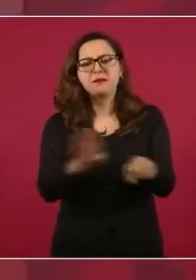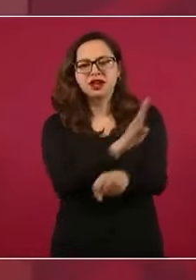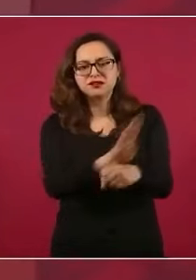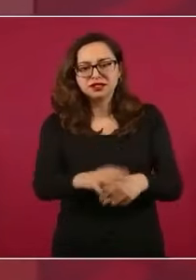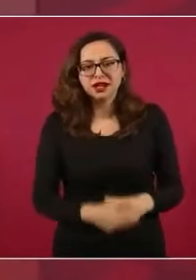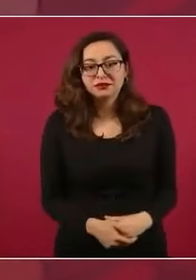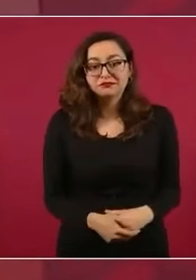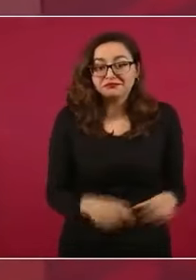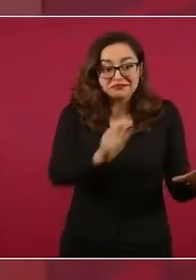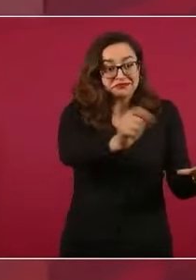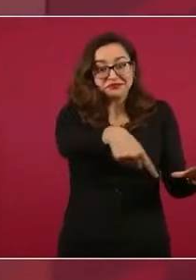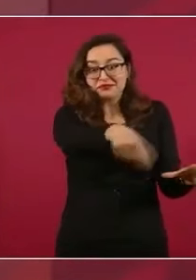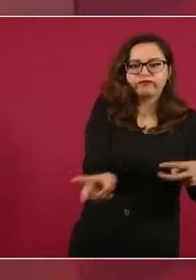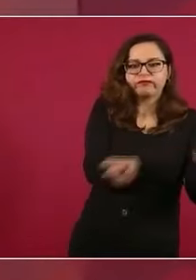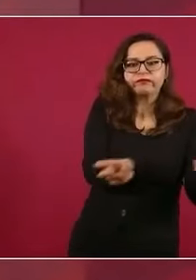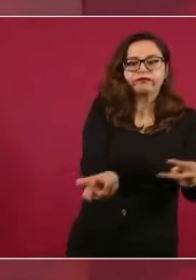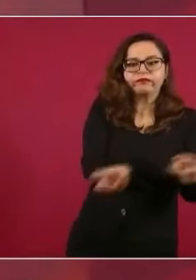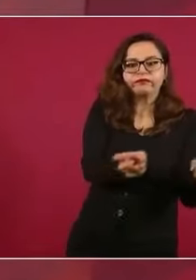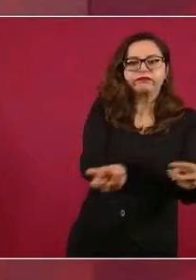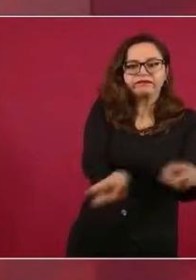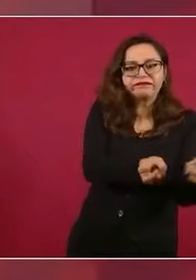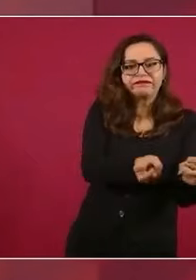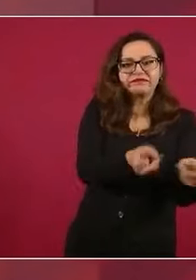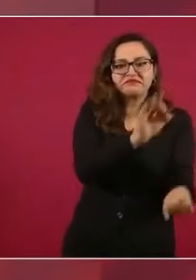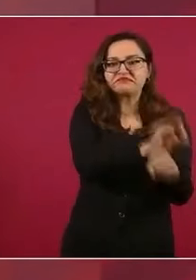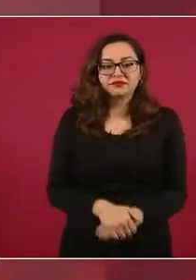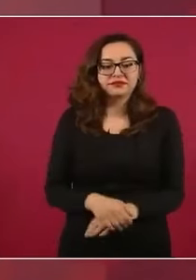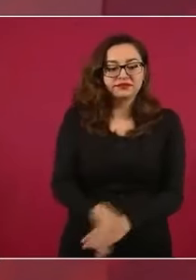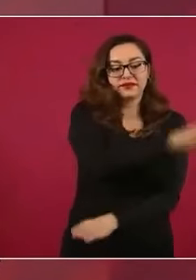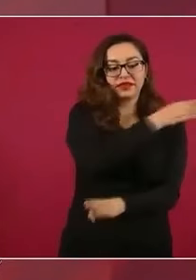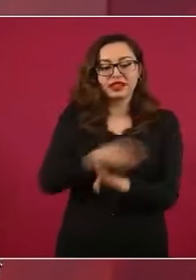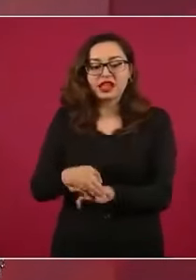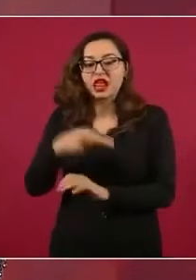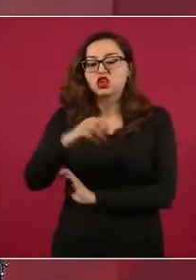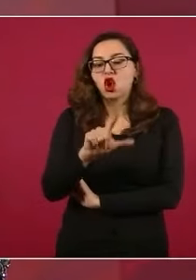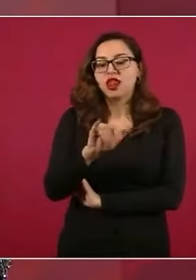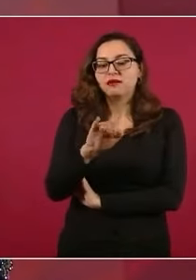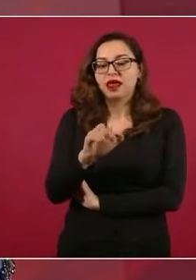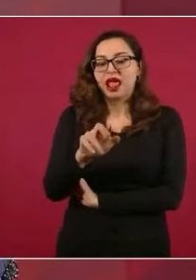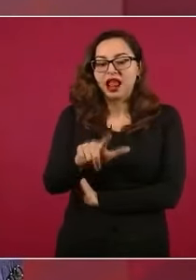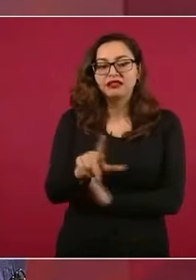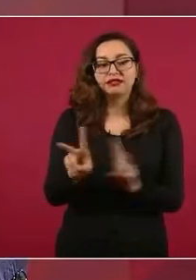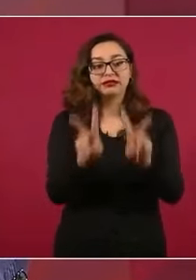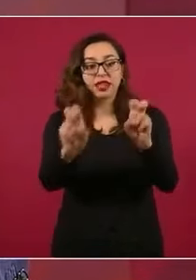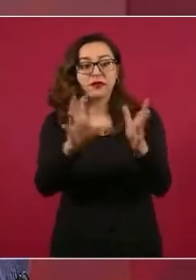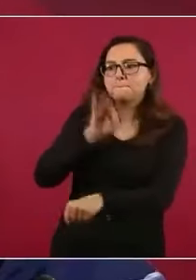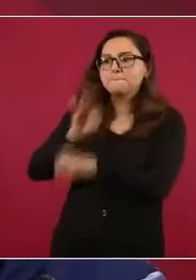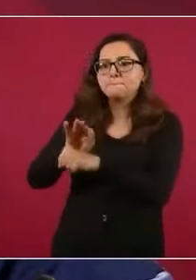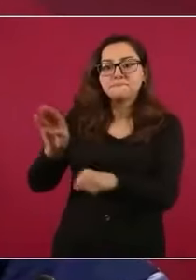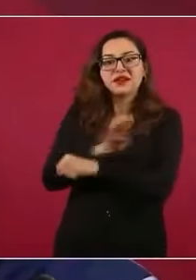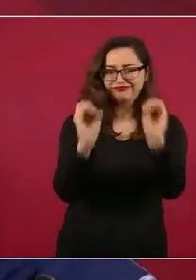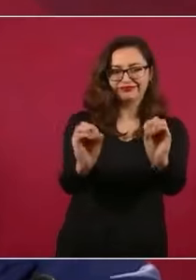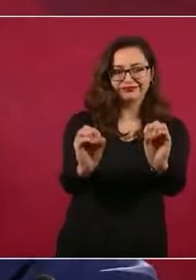a quienes se dedicaron a saquear a México. No hay en todo el periodo neoliberal reformas constitucionales en beneficio del pueblo.